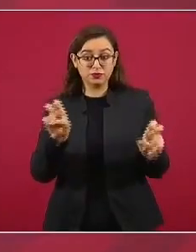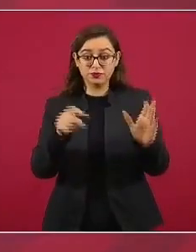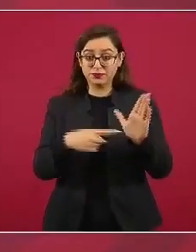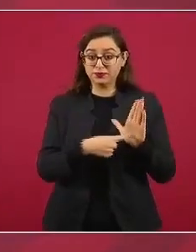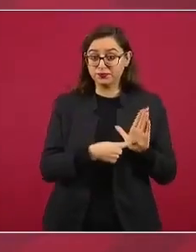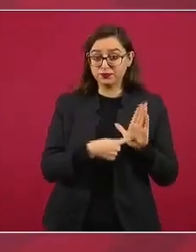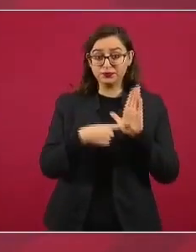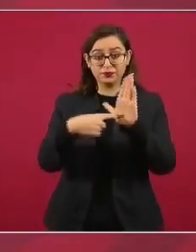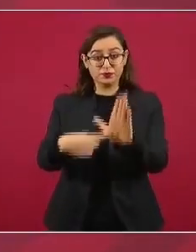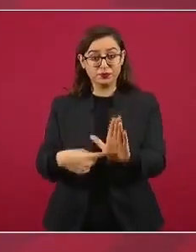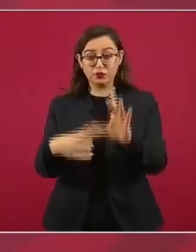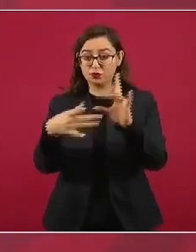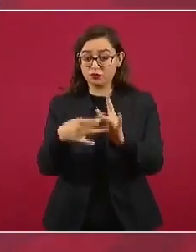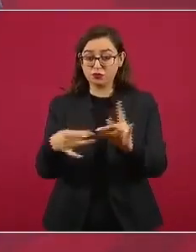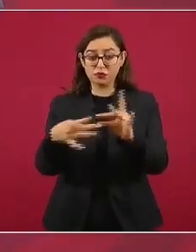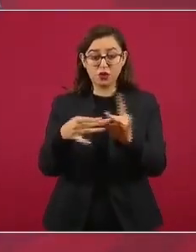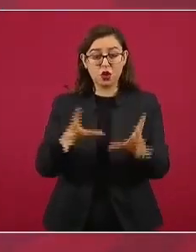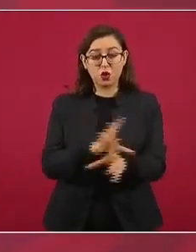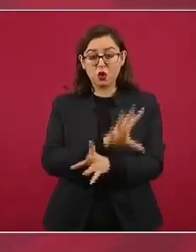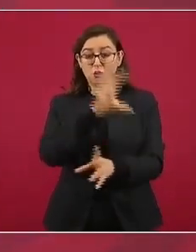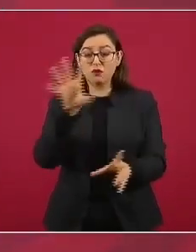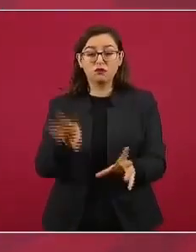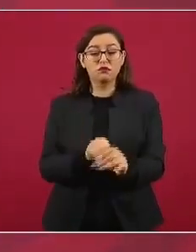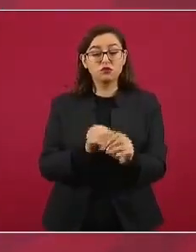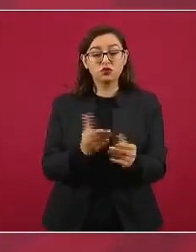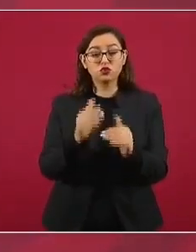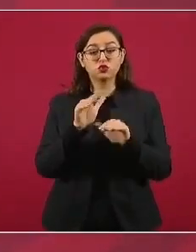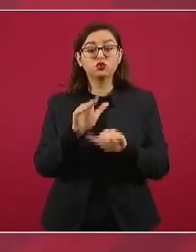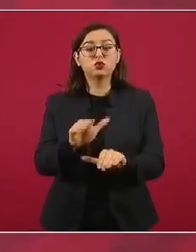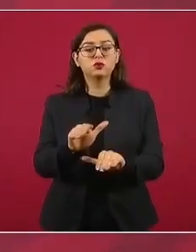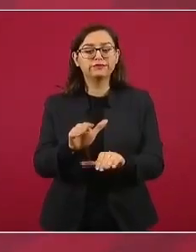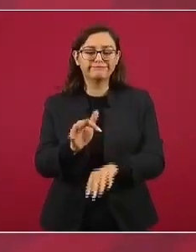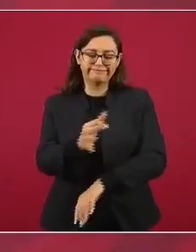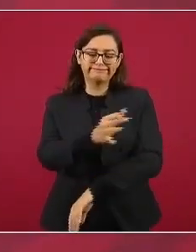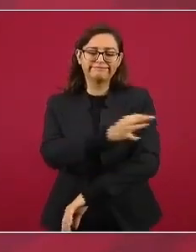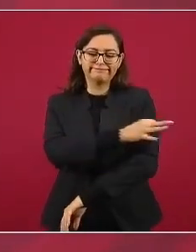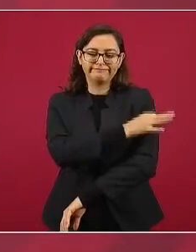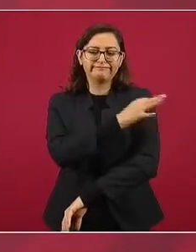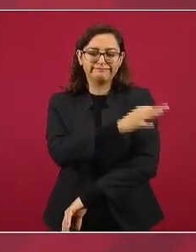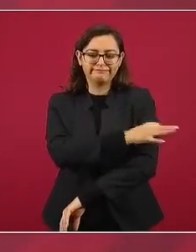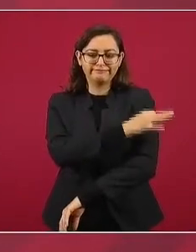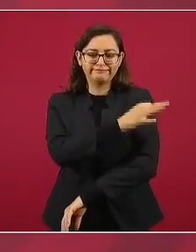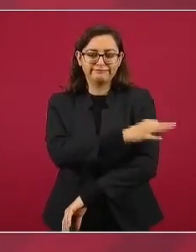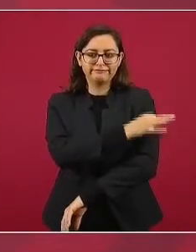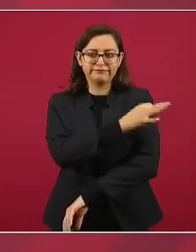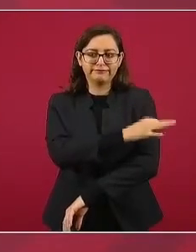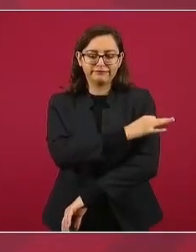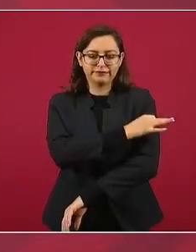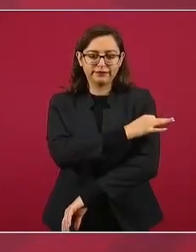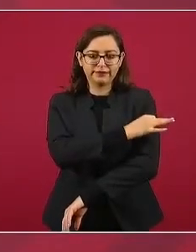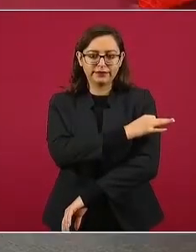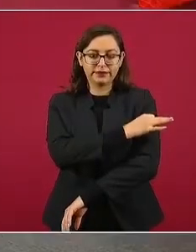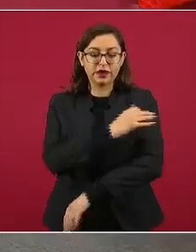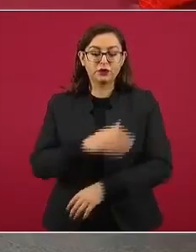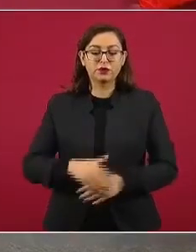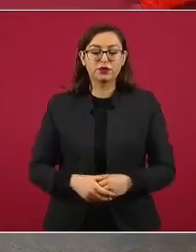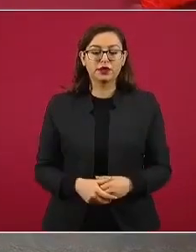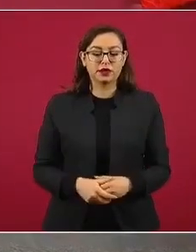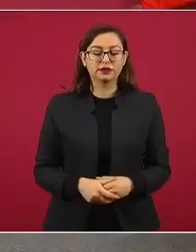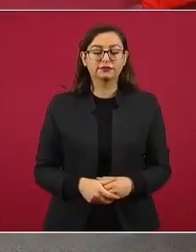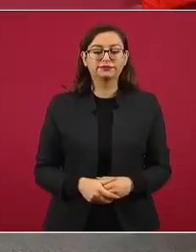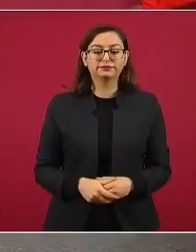la vacuna, ese es el propósito,